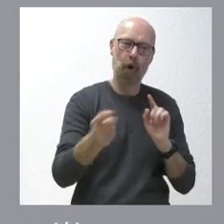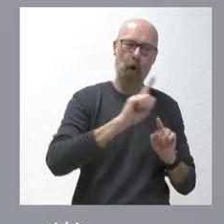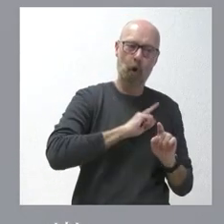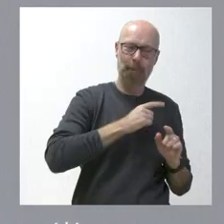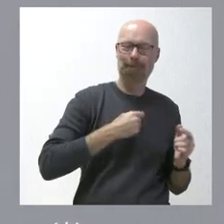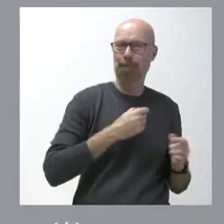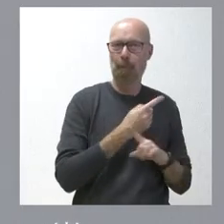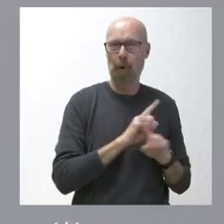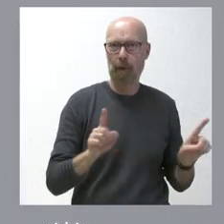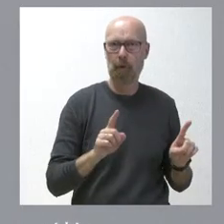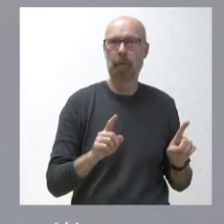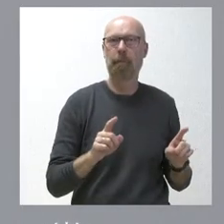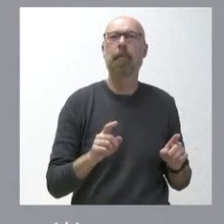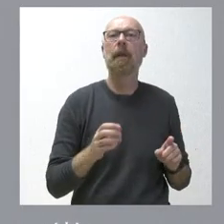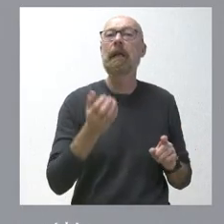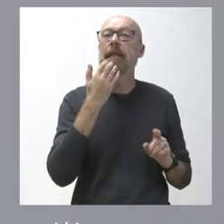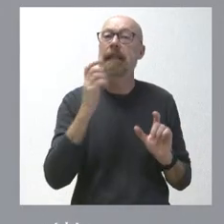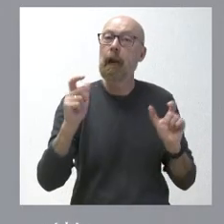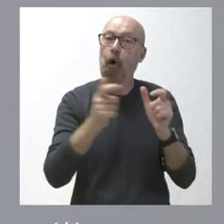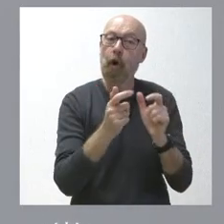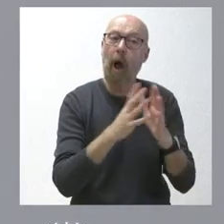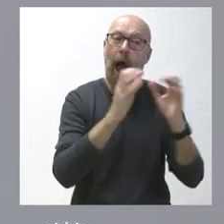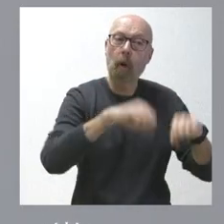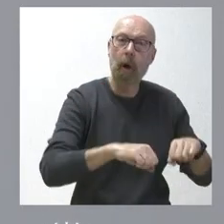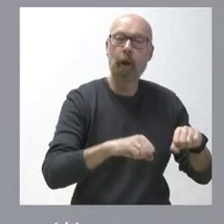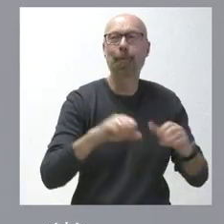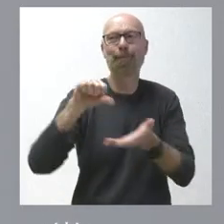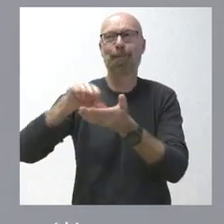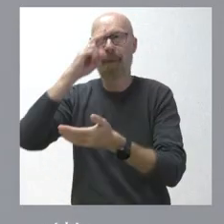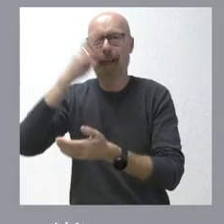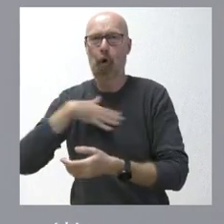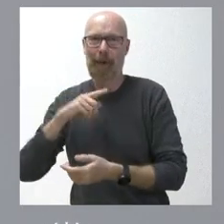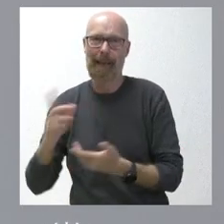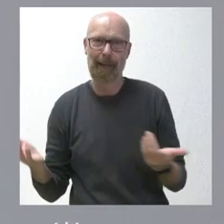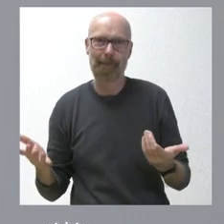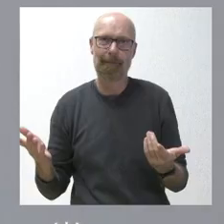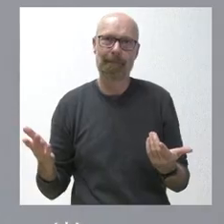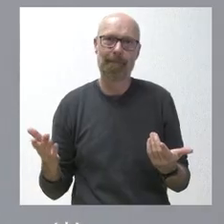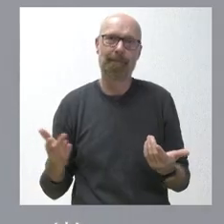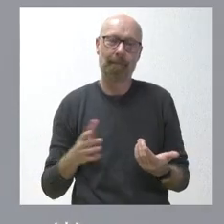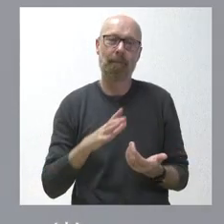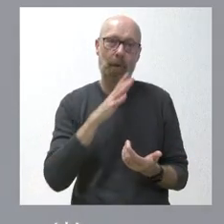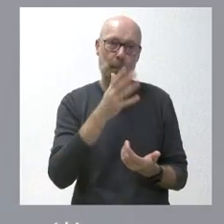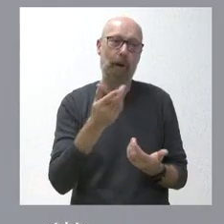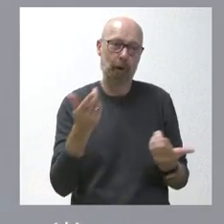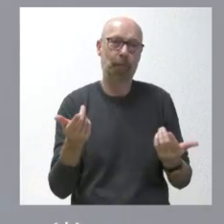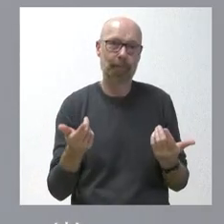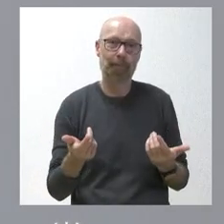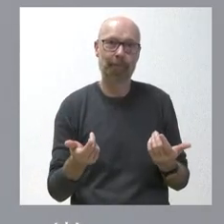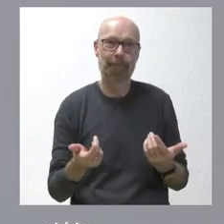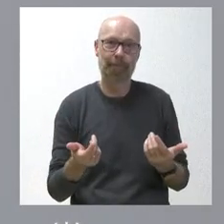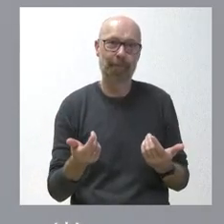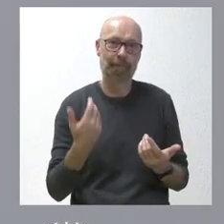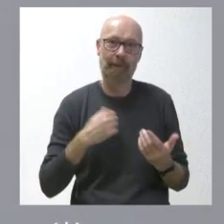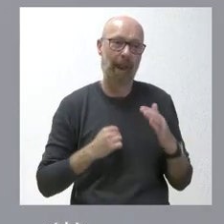alcancemos acuerdos propios para esta comunidad autónoma y que se pudiera aprobar ese techo de gasto que ya han anunciado